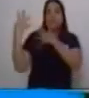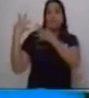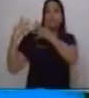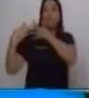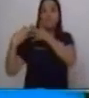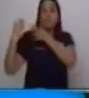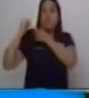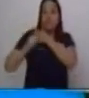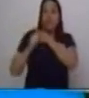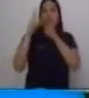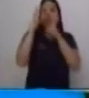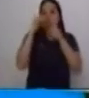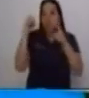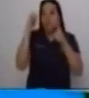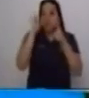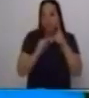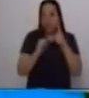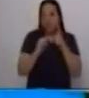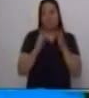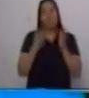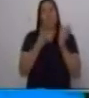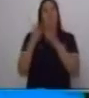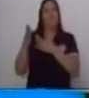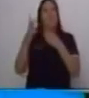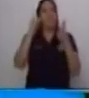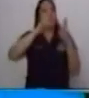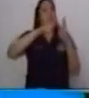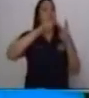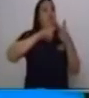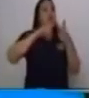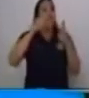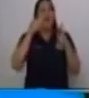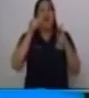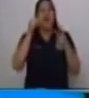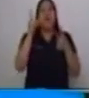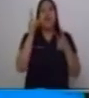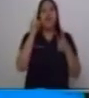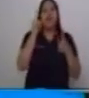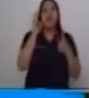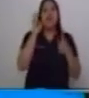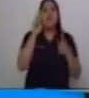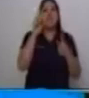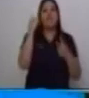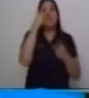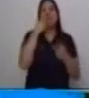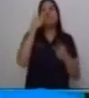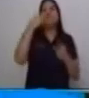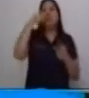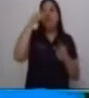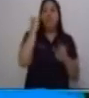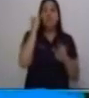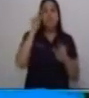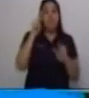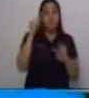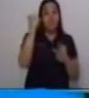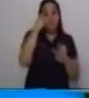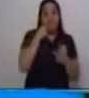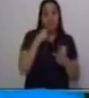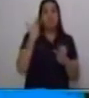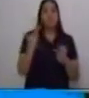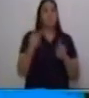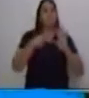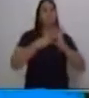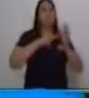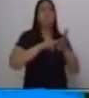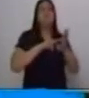en las adversativas son de oposición o contraste quiere decir que la segunda oración